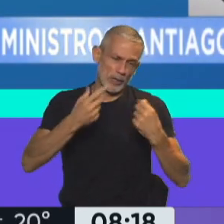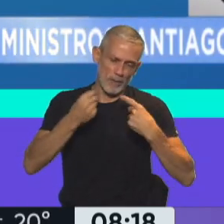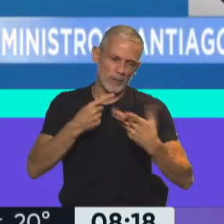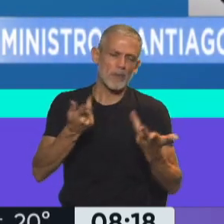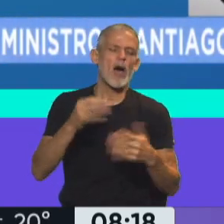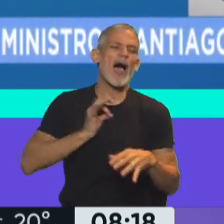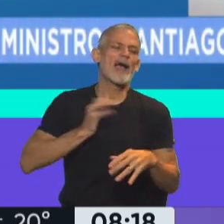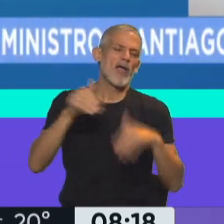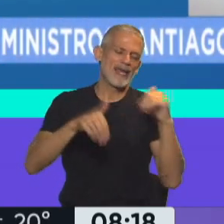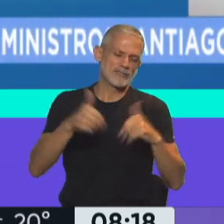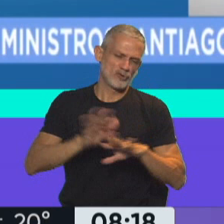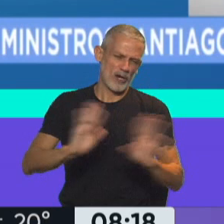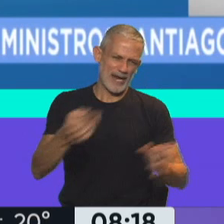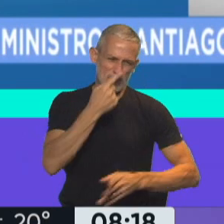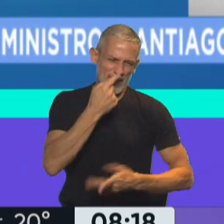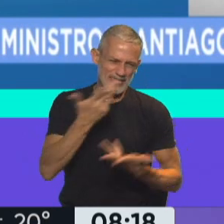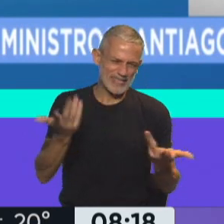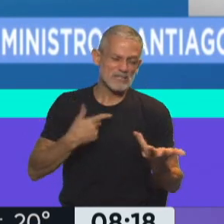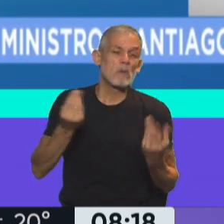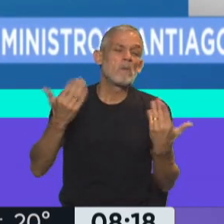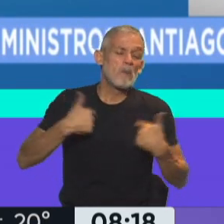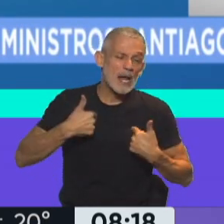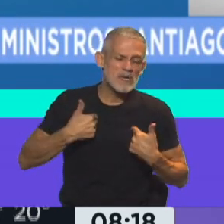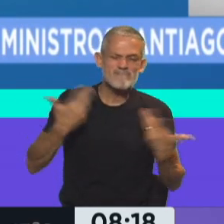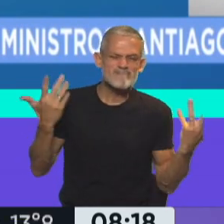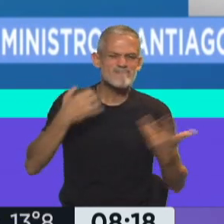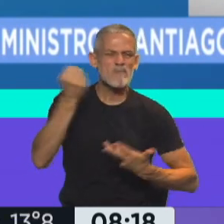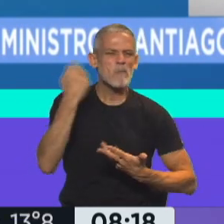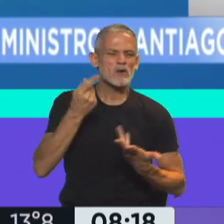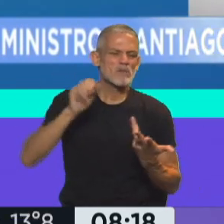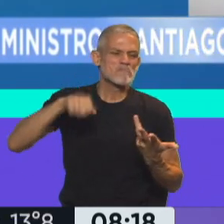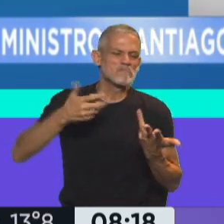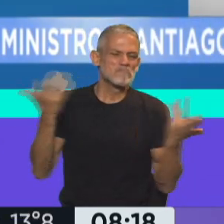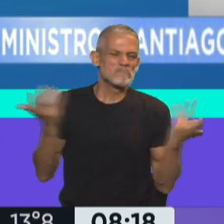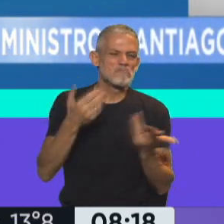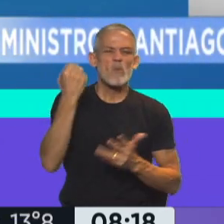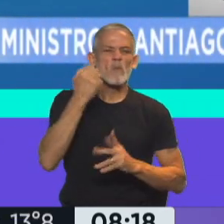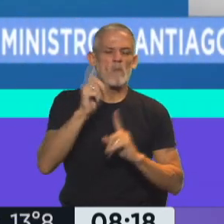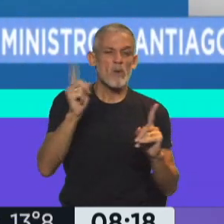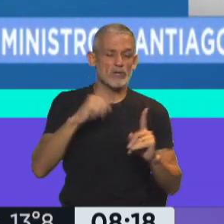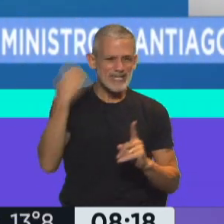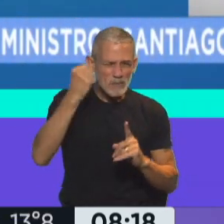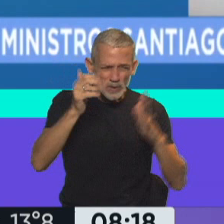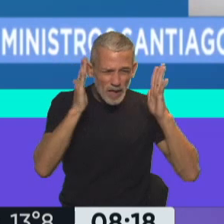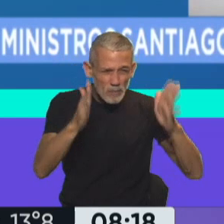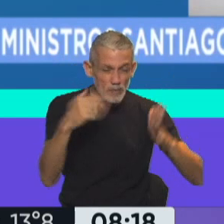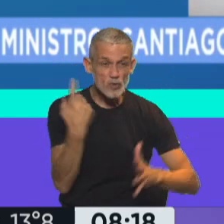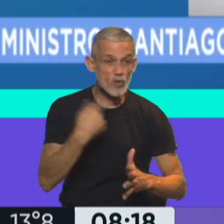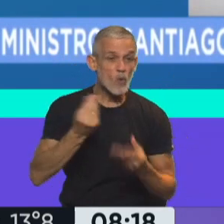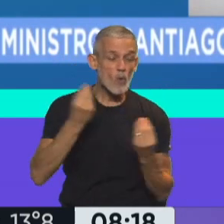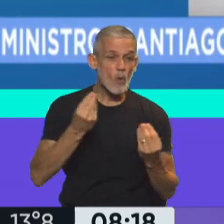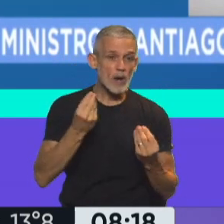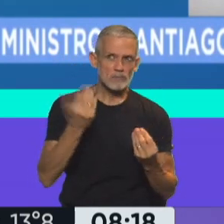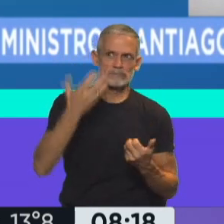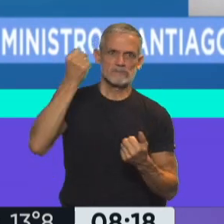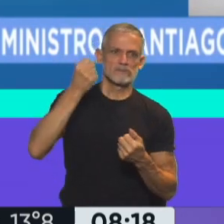el daño electoral, que yo desestimiaría. verdad que a me parece que no tiene mucha importancia, yo creo que la importancia consiste en conseguir